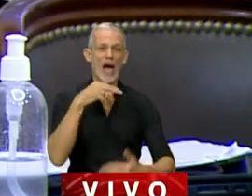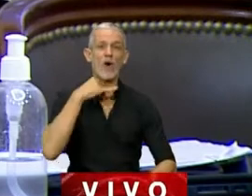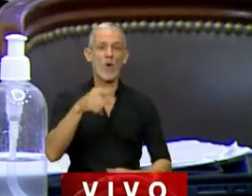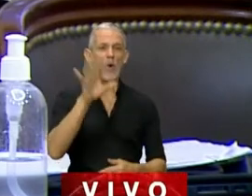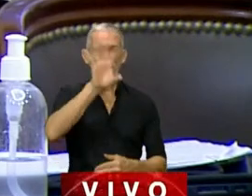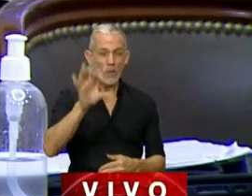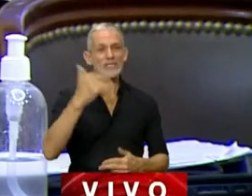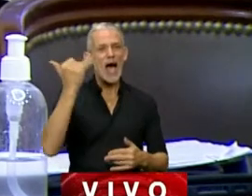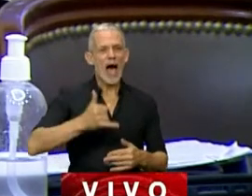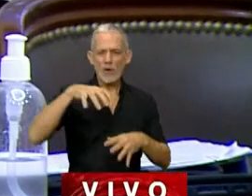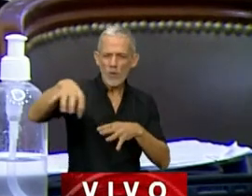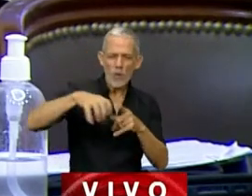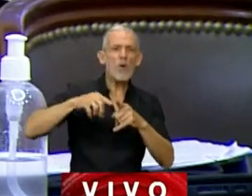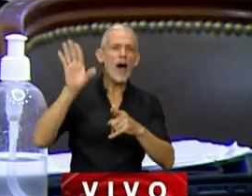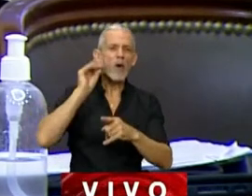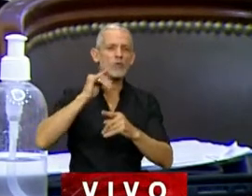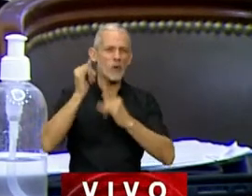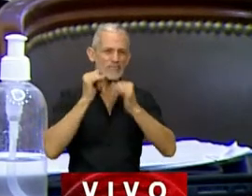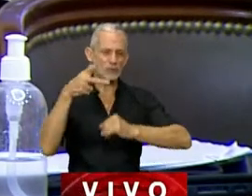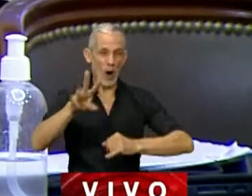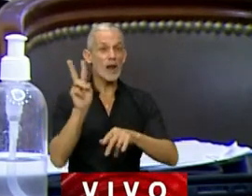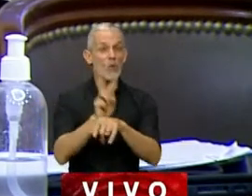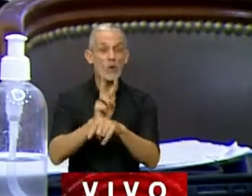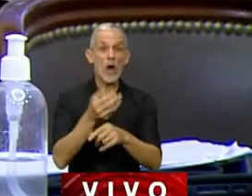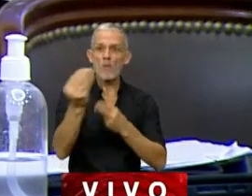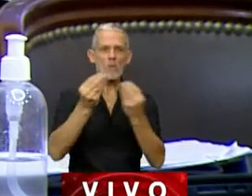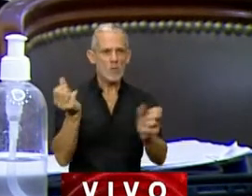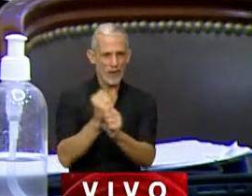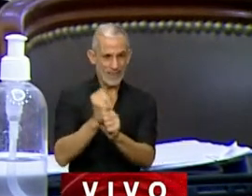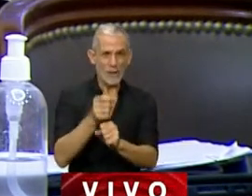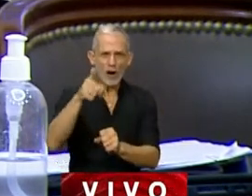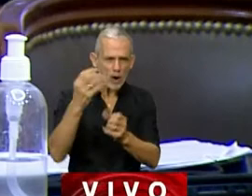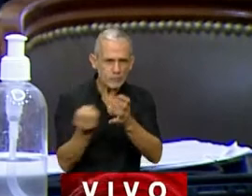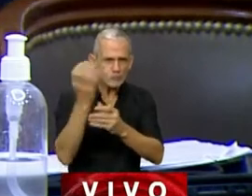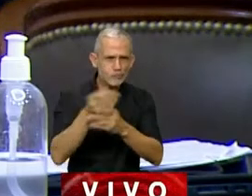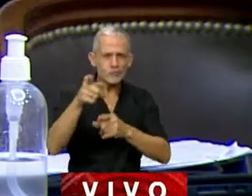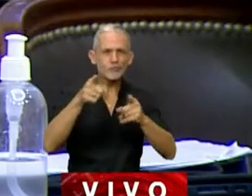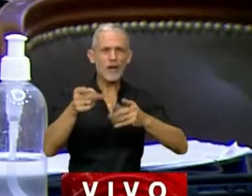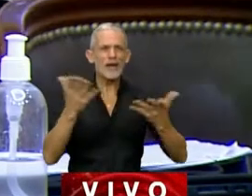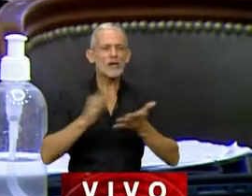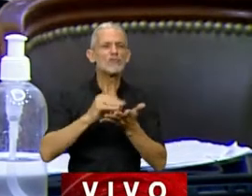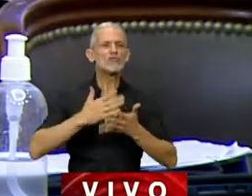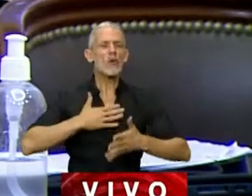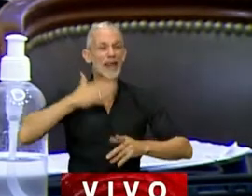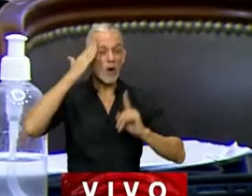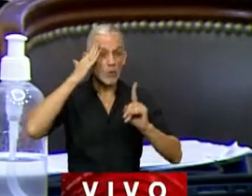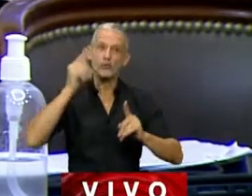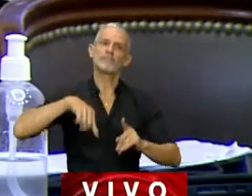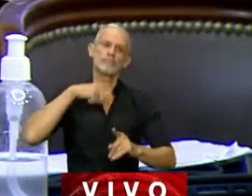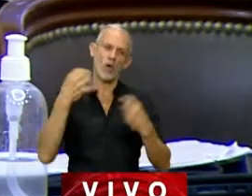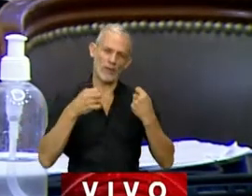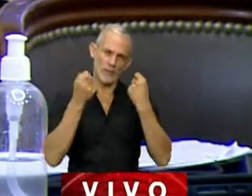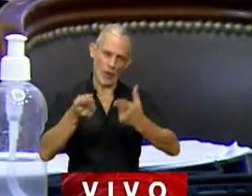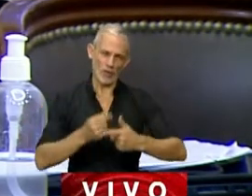que cuenta con sector audiovisual consolidado, proteger los puestos de trabajo que allí se generan y tras soberanía cultural es tareas que debemos